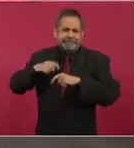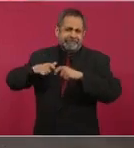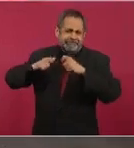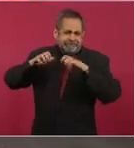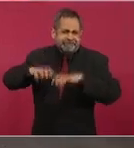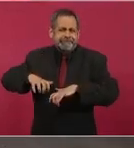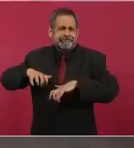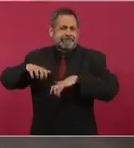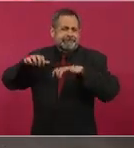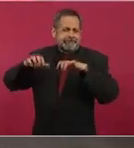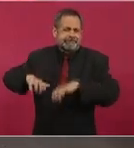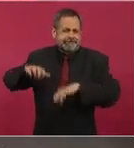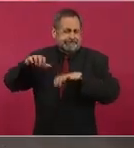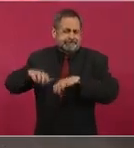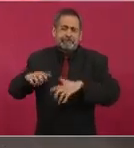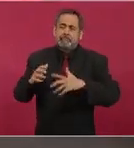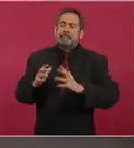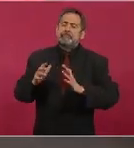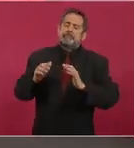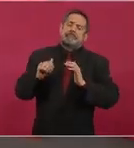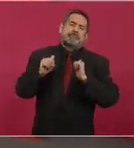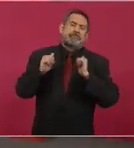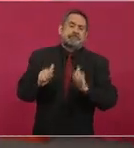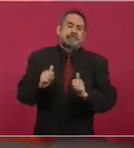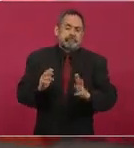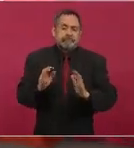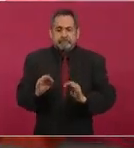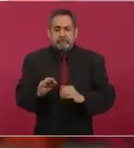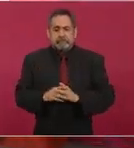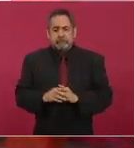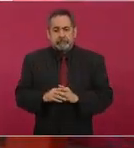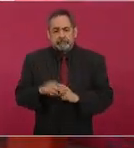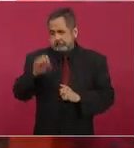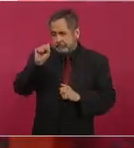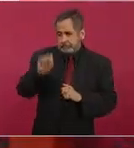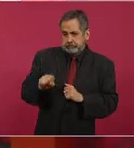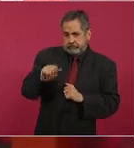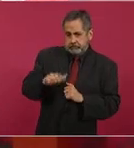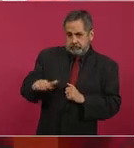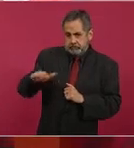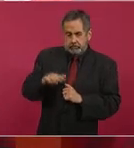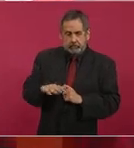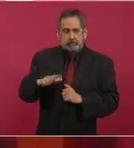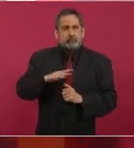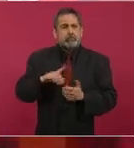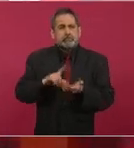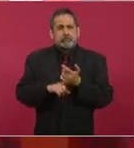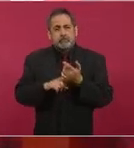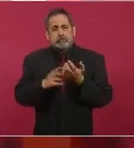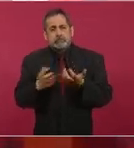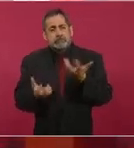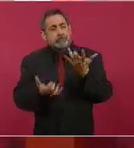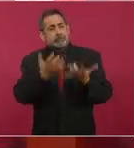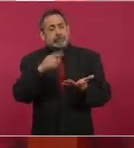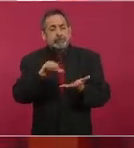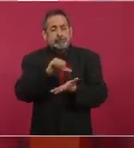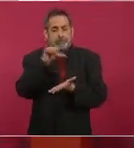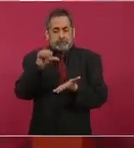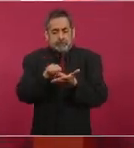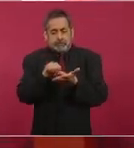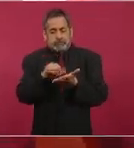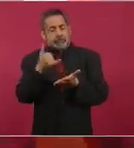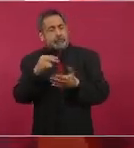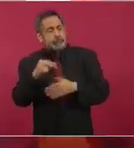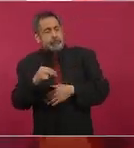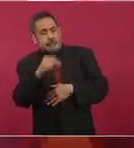en el sureste. Tenemos más incendios en el centro y